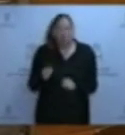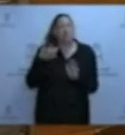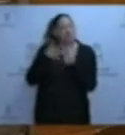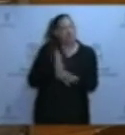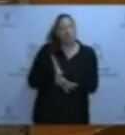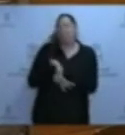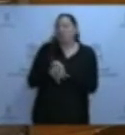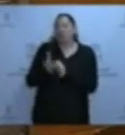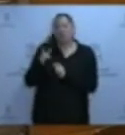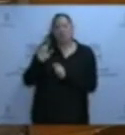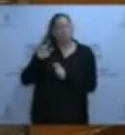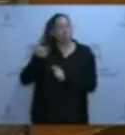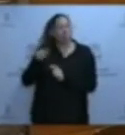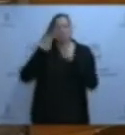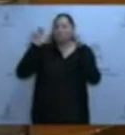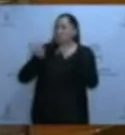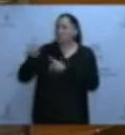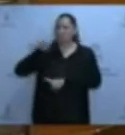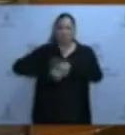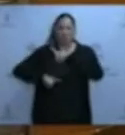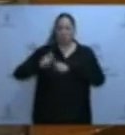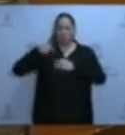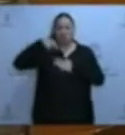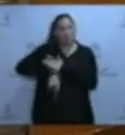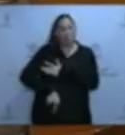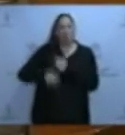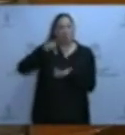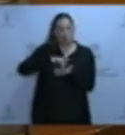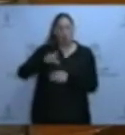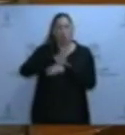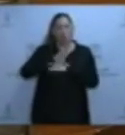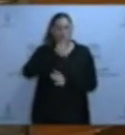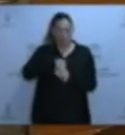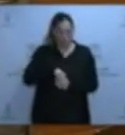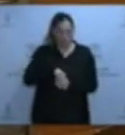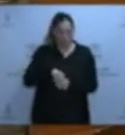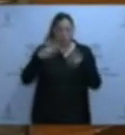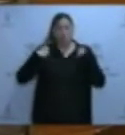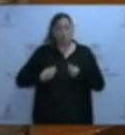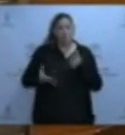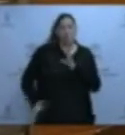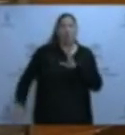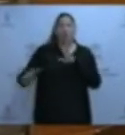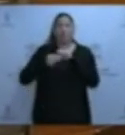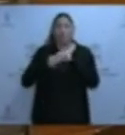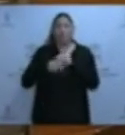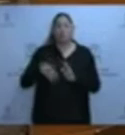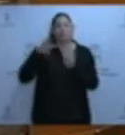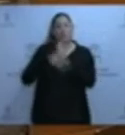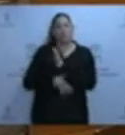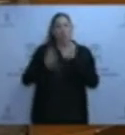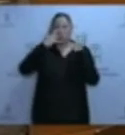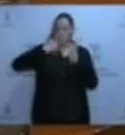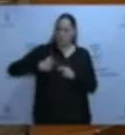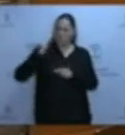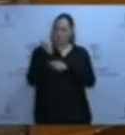inequívoco de que hay un problema profundo dentro de la Consejería. Adicionalmente, se ha producido una inconsistencia a la contabilidad del